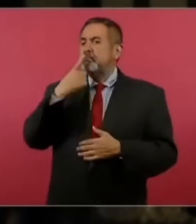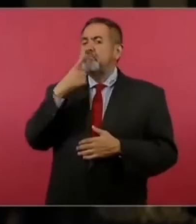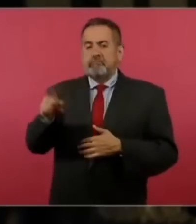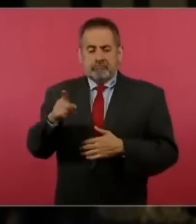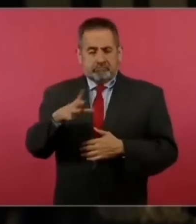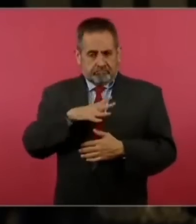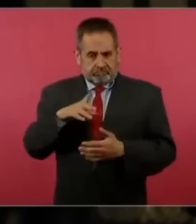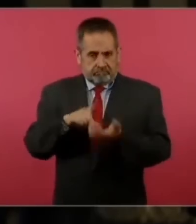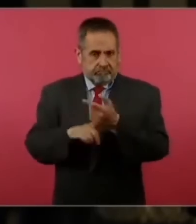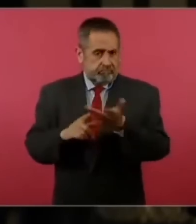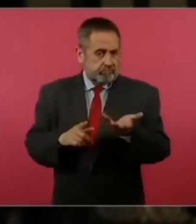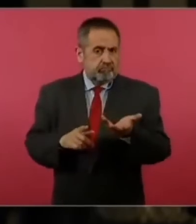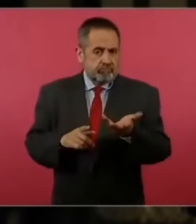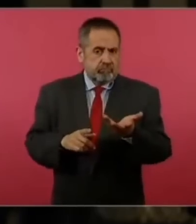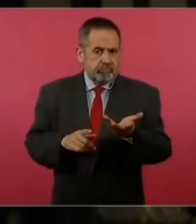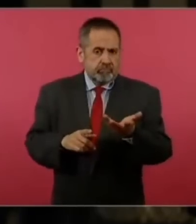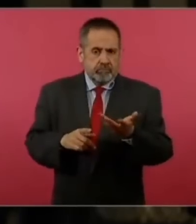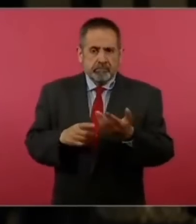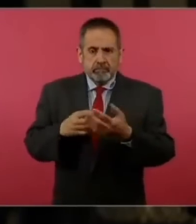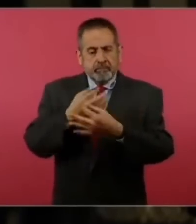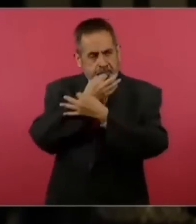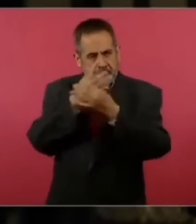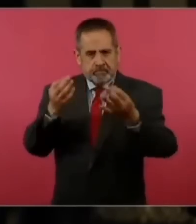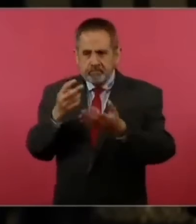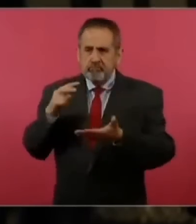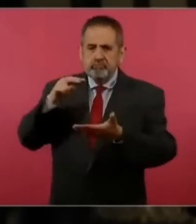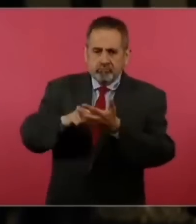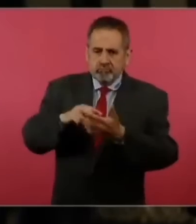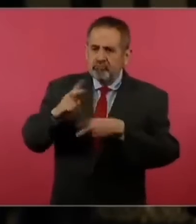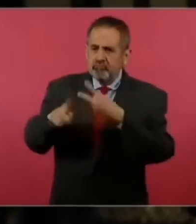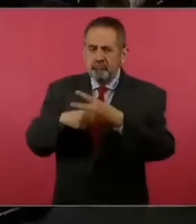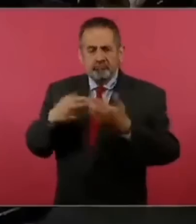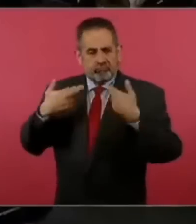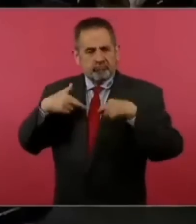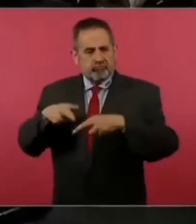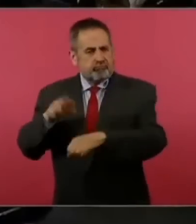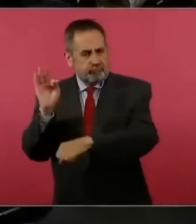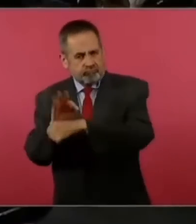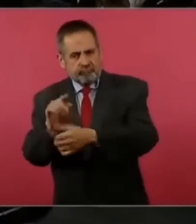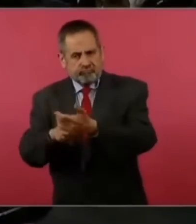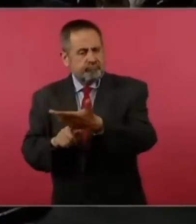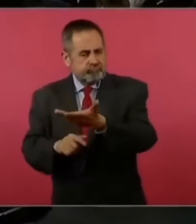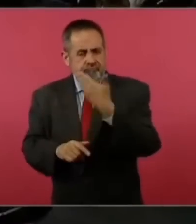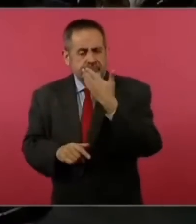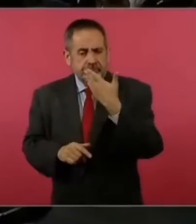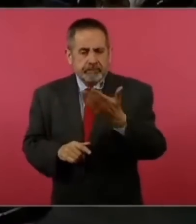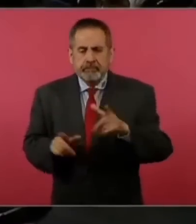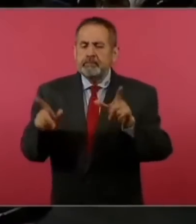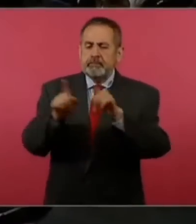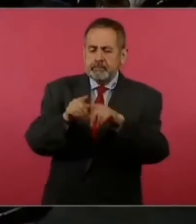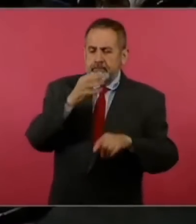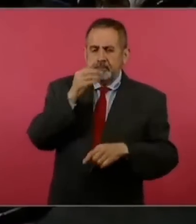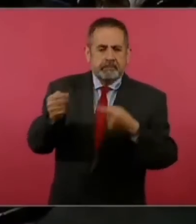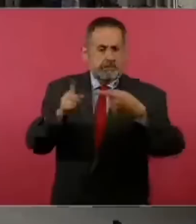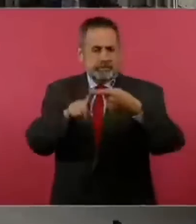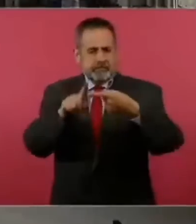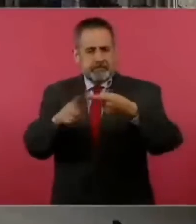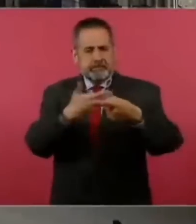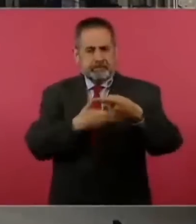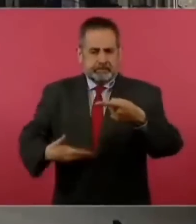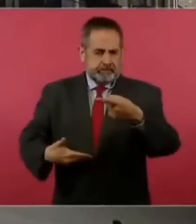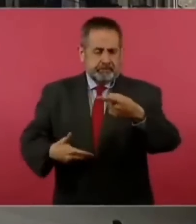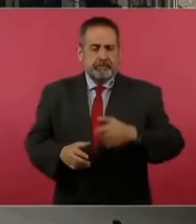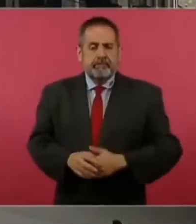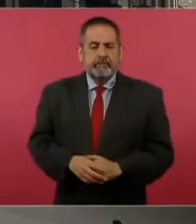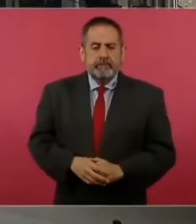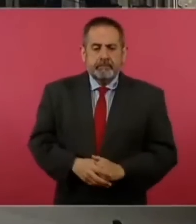que este que su voz se escuchó en esa tribuna que usted representa y pues este eso sería la primera pregunta presidente